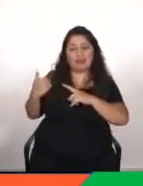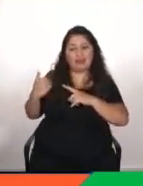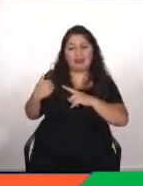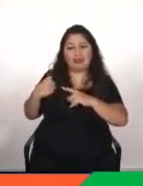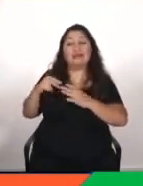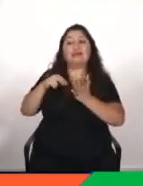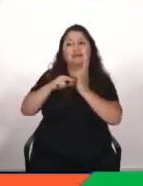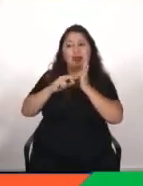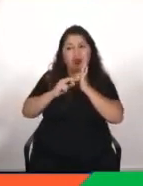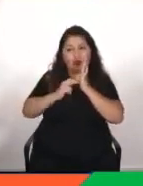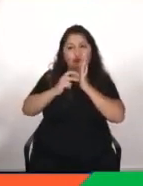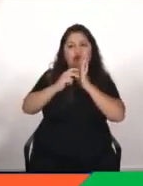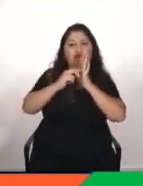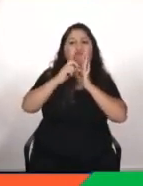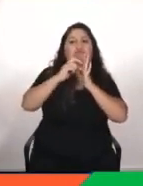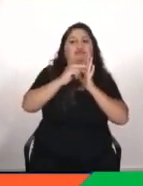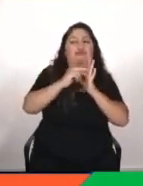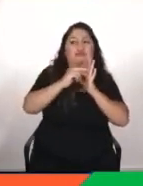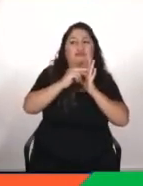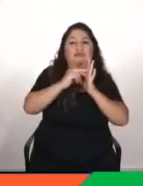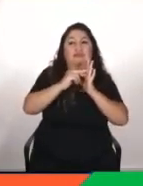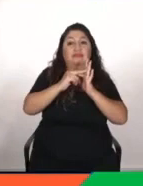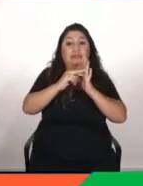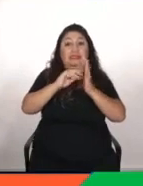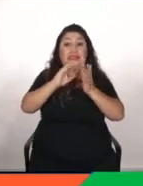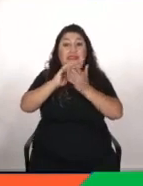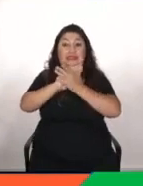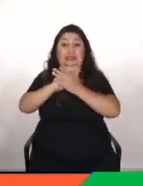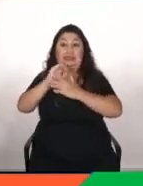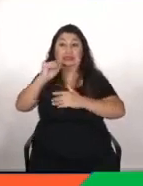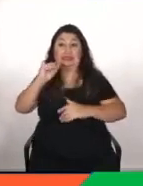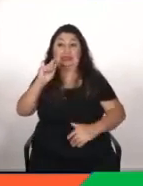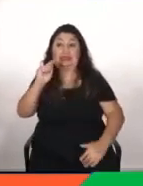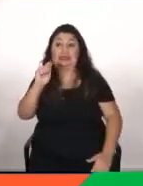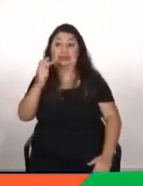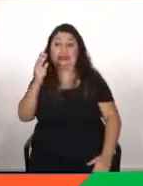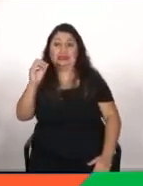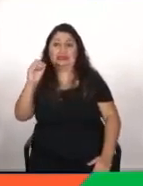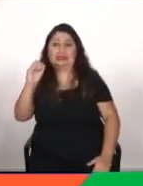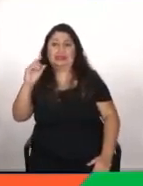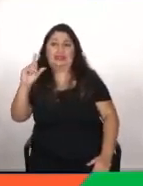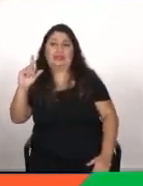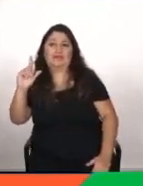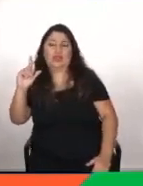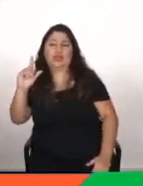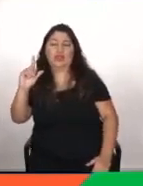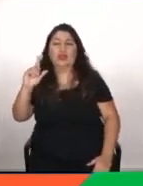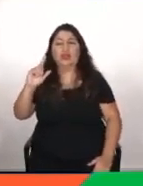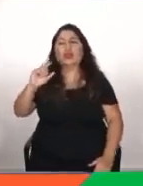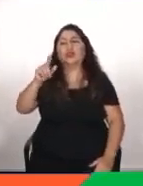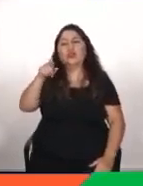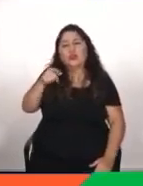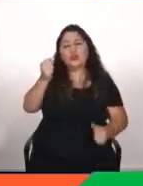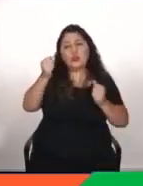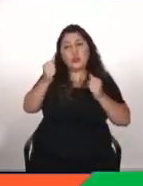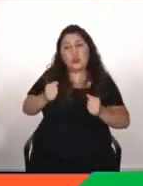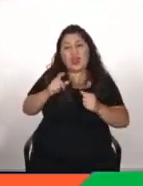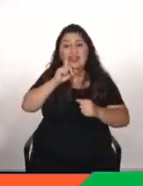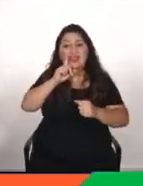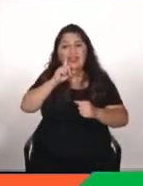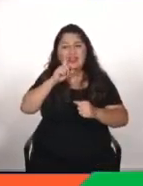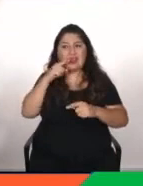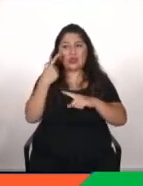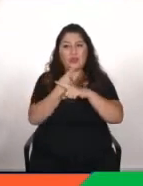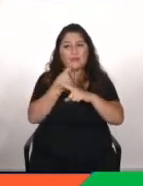un paso más y es el tema de tener un chatbot un bot virtual con el que tú puedas hablar conversar tener una conversación genérica de cualquier